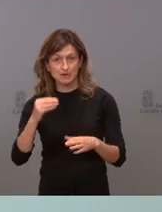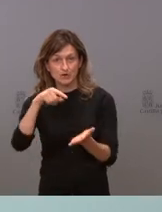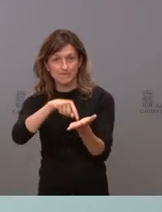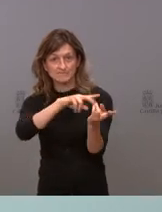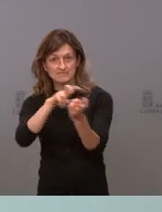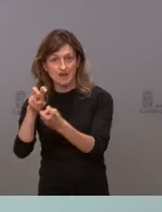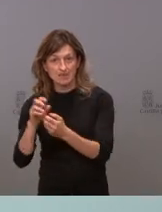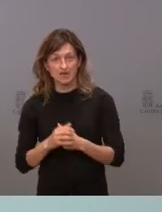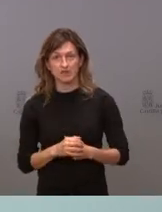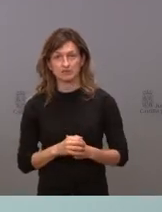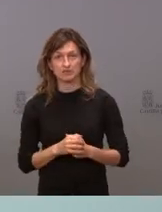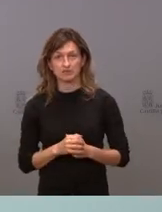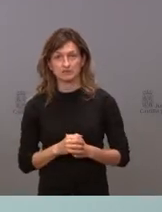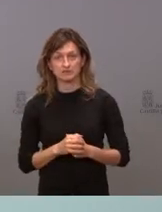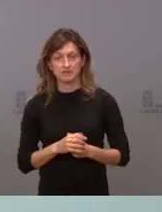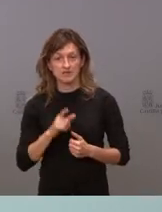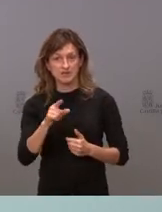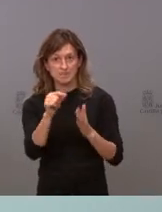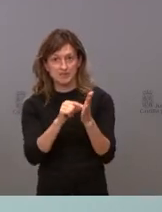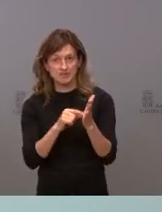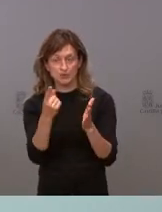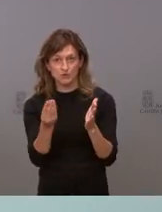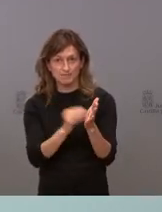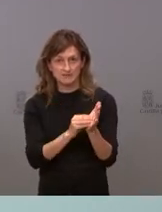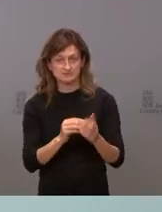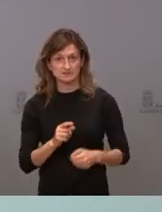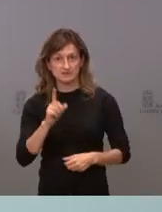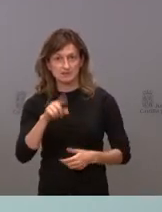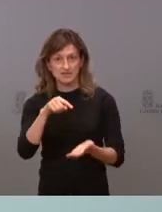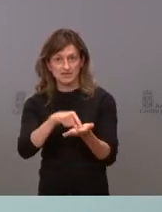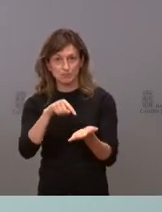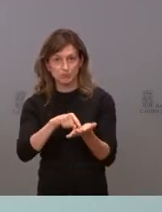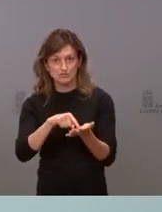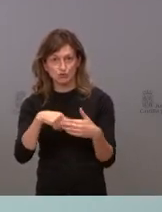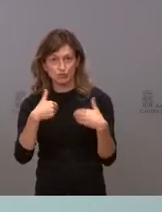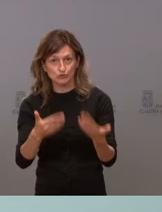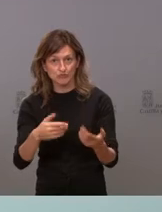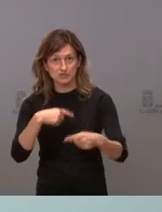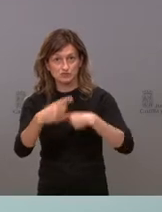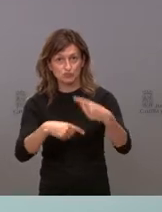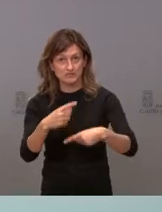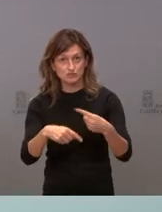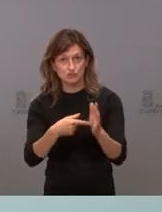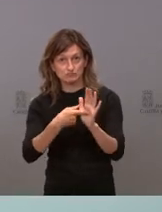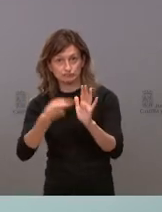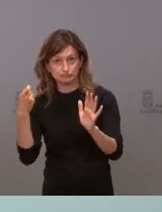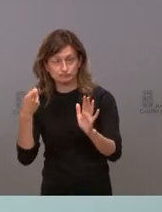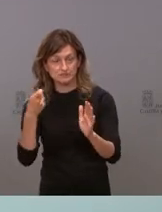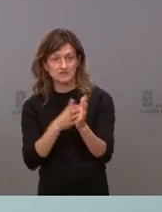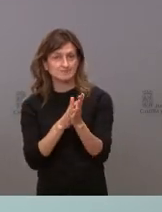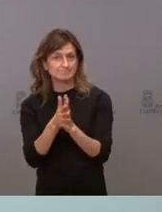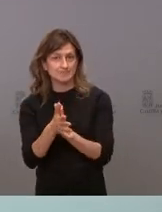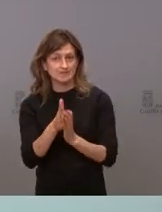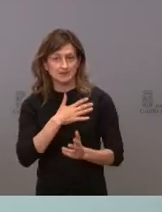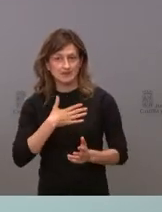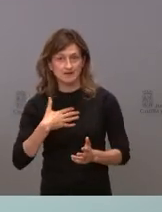es una de las medidas. La supresión del impuesto de donaciones y sucesiones pretende que